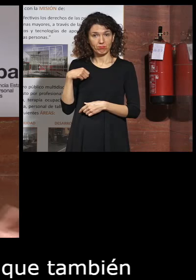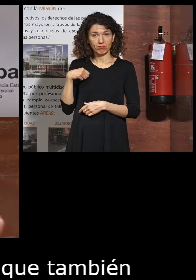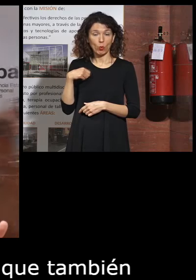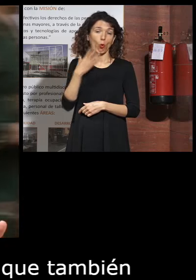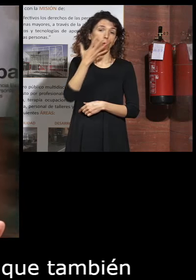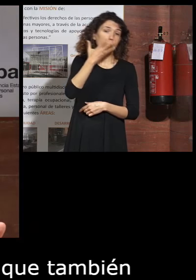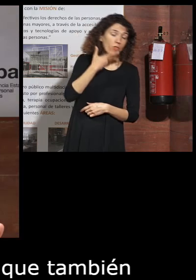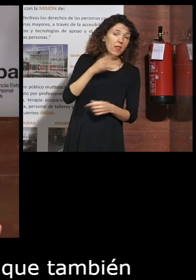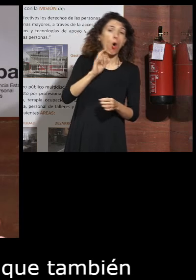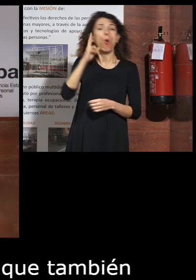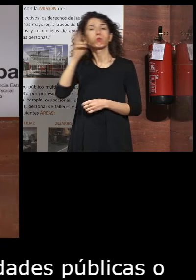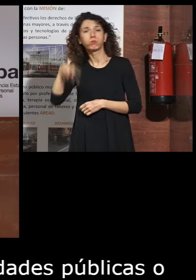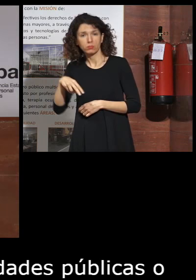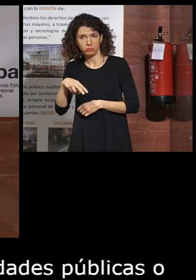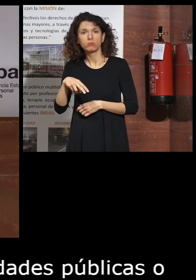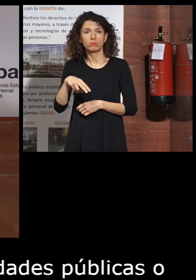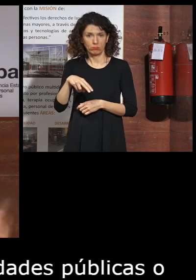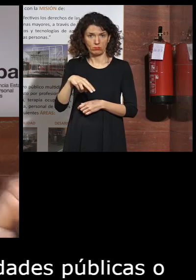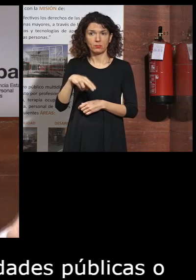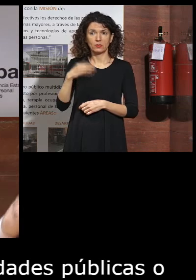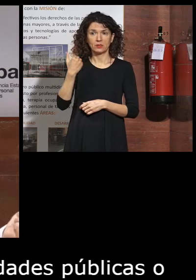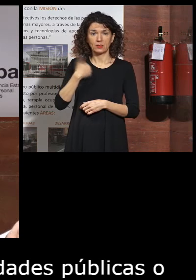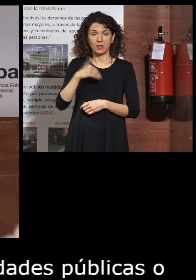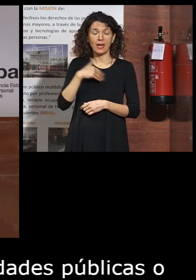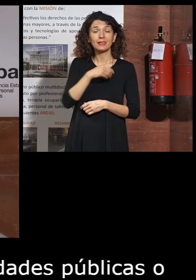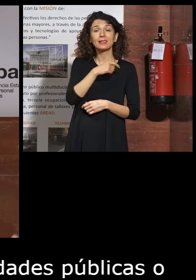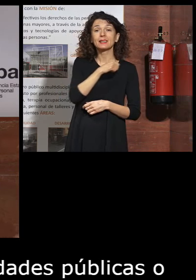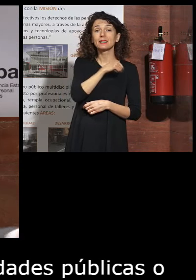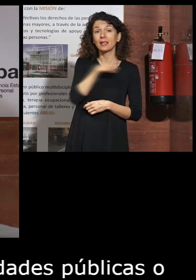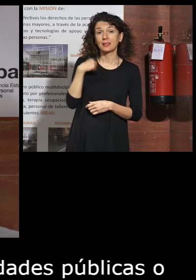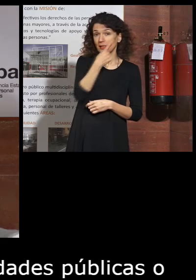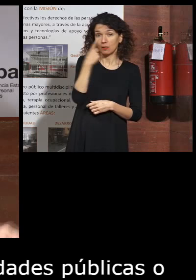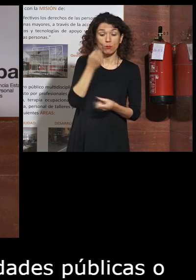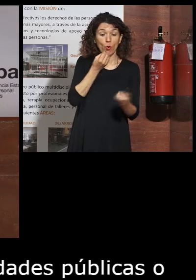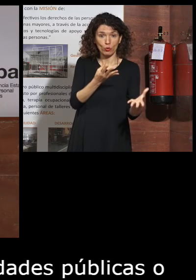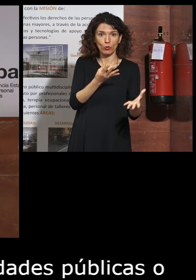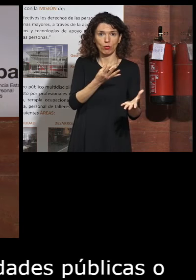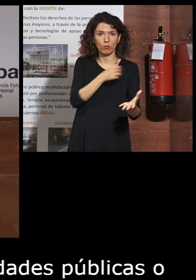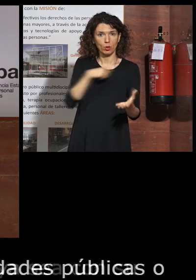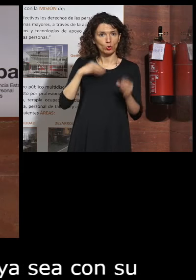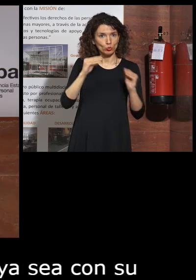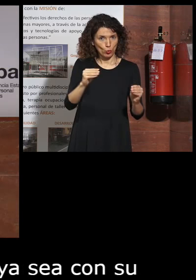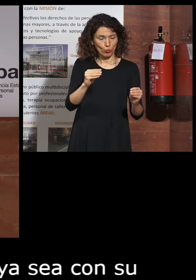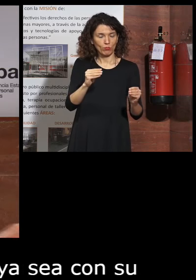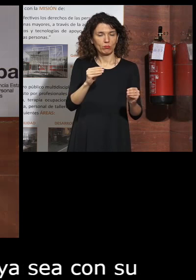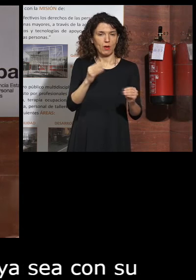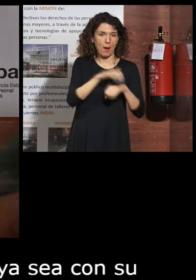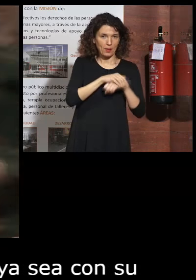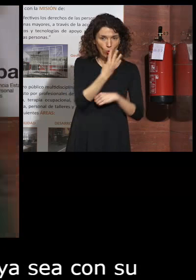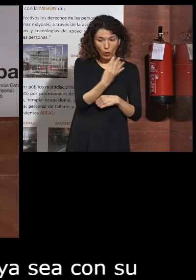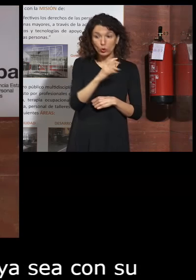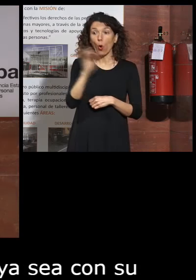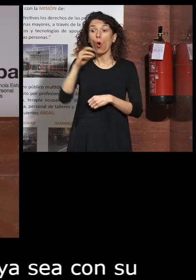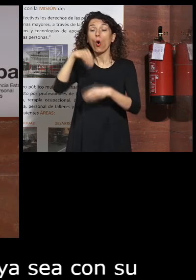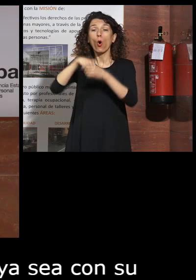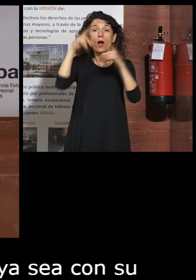conocidas o reconocidas que ya sea con su testimonio personal el de estos cuatro amigos o el de las entidades en las